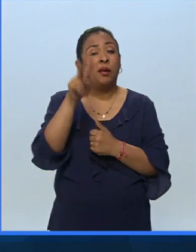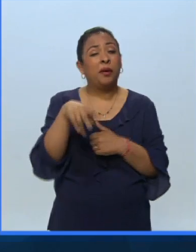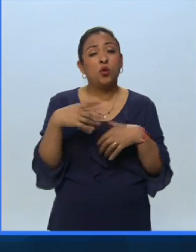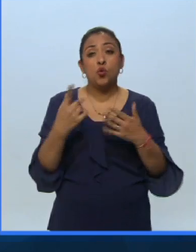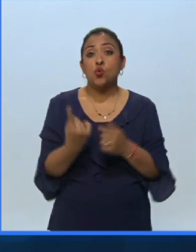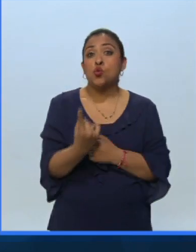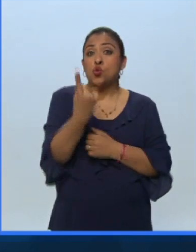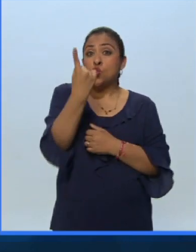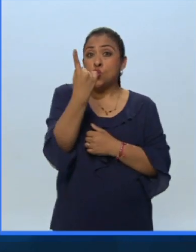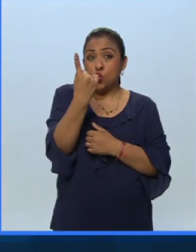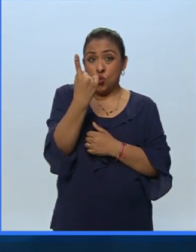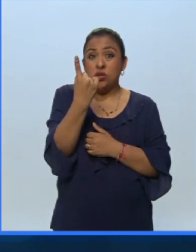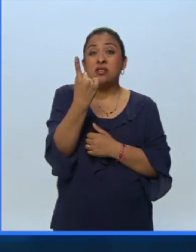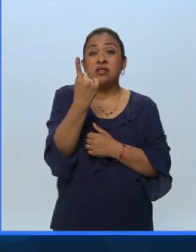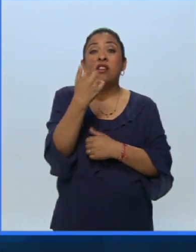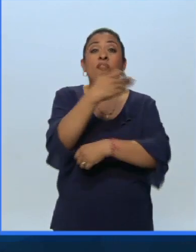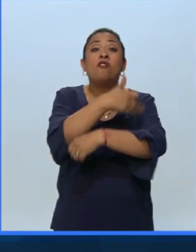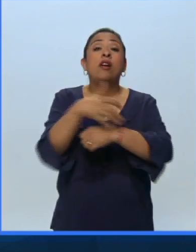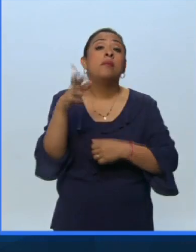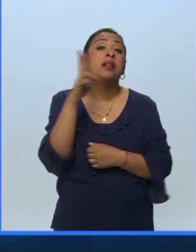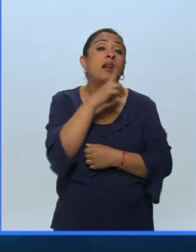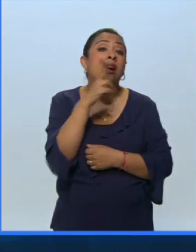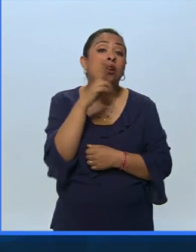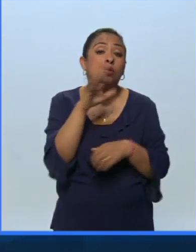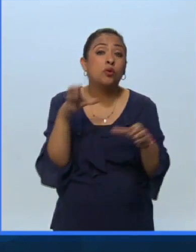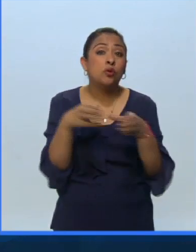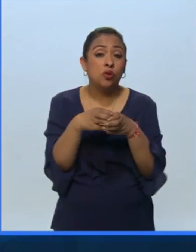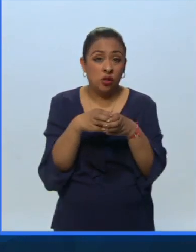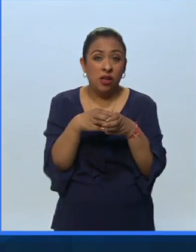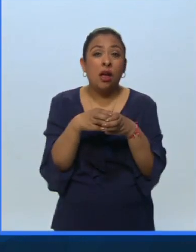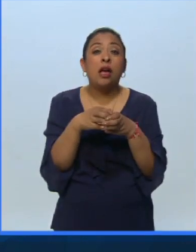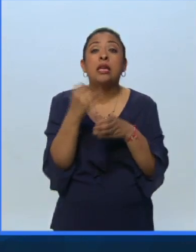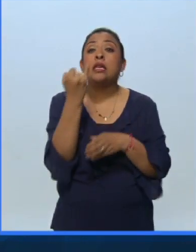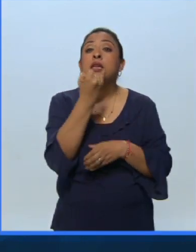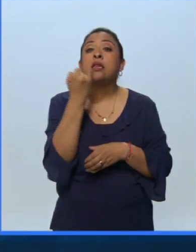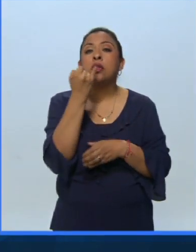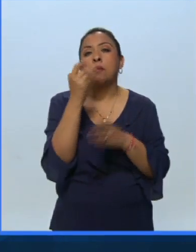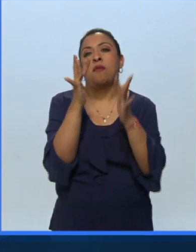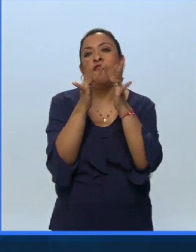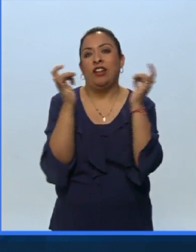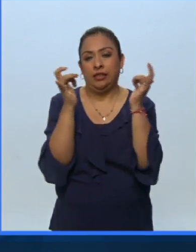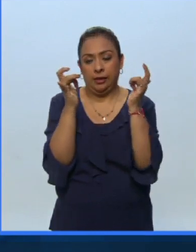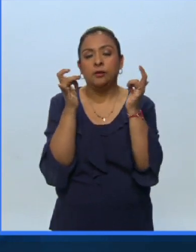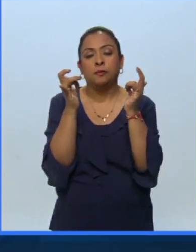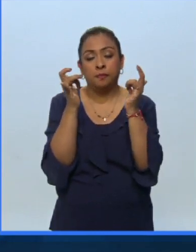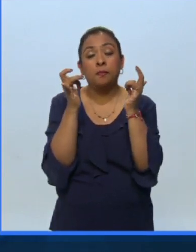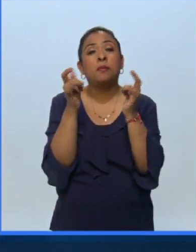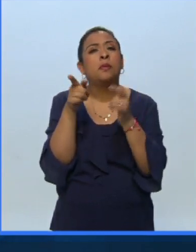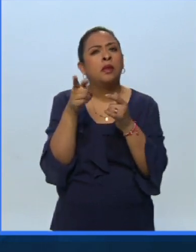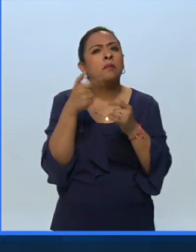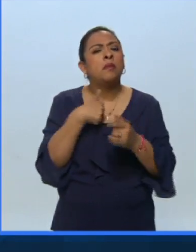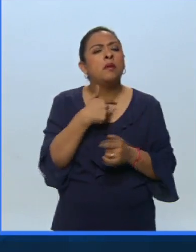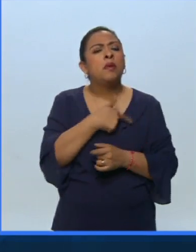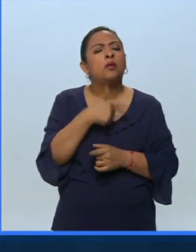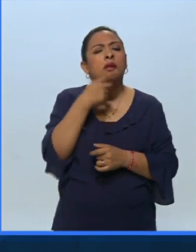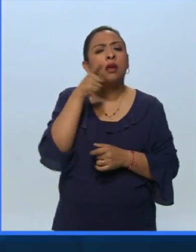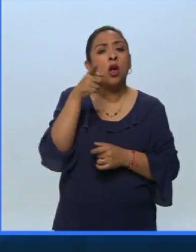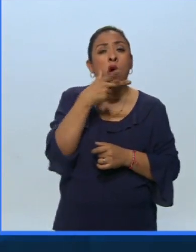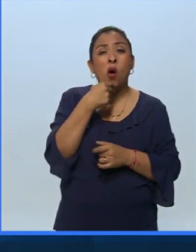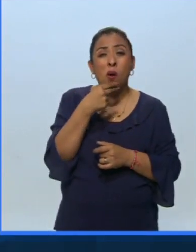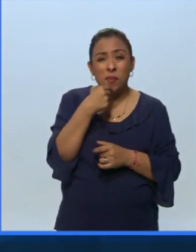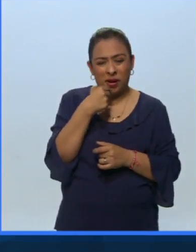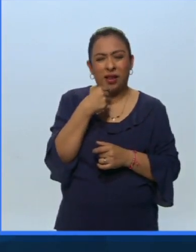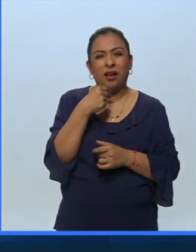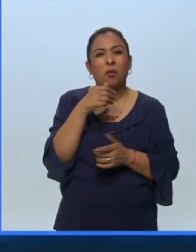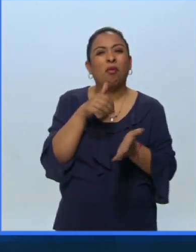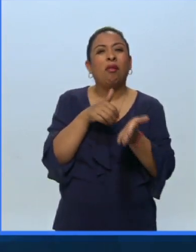único de familia rusa y de lengua francesa entonces también me gusta mucho decir que es un exiliado